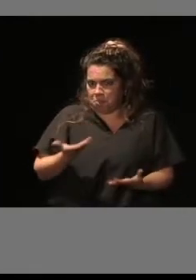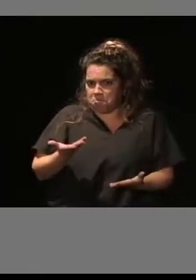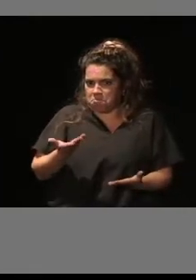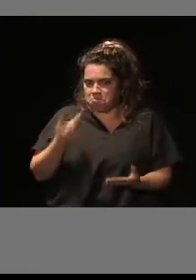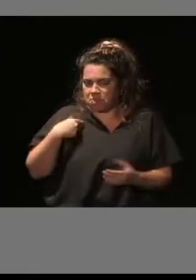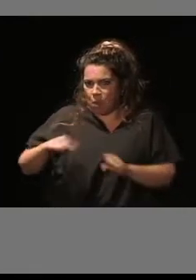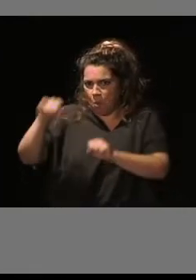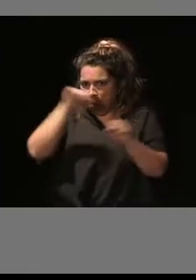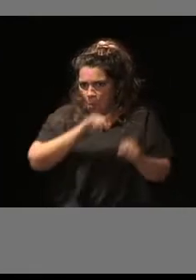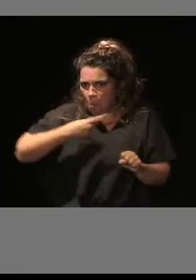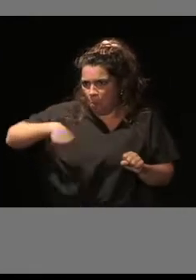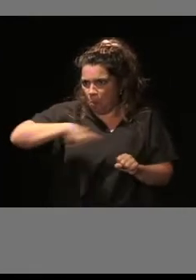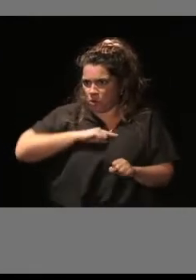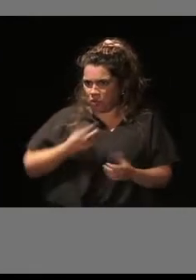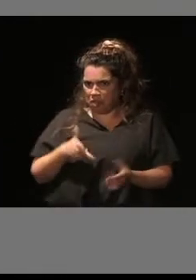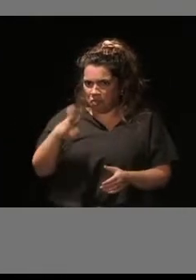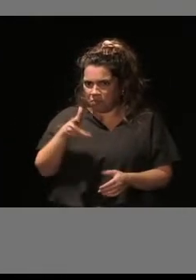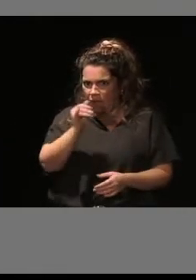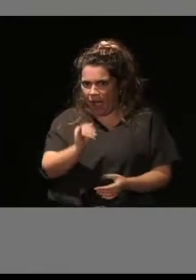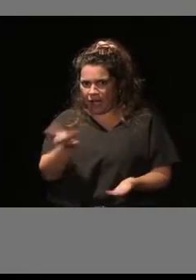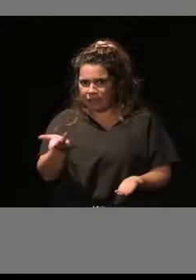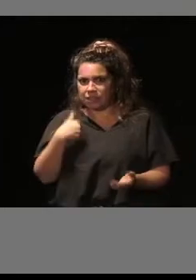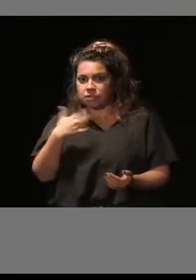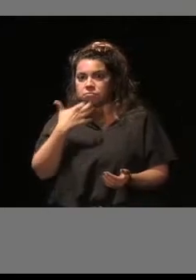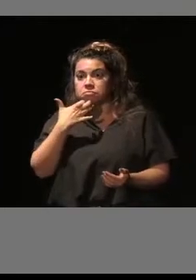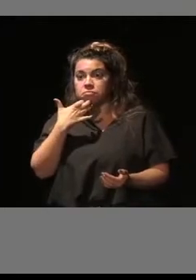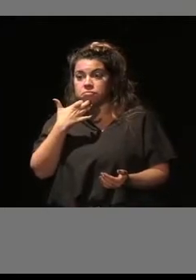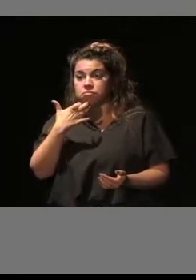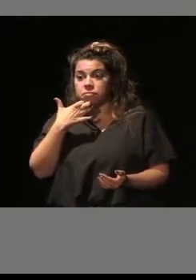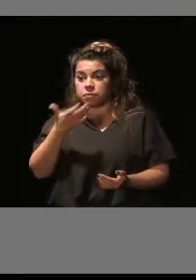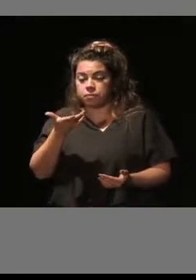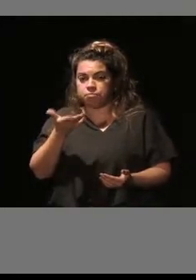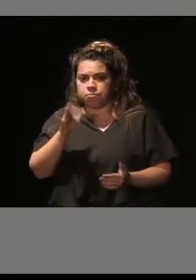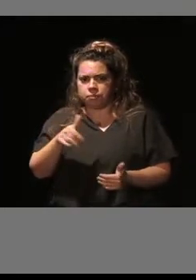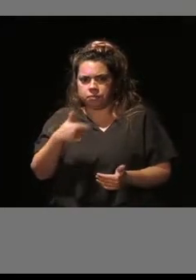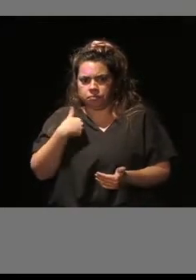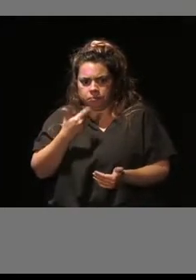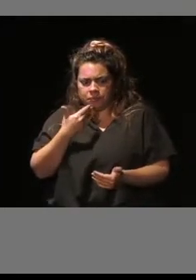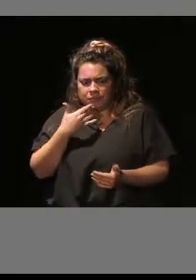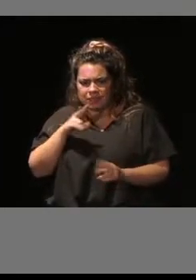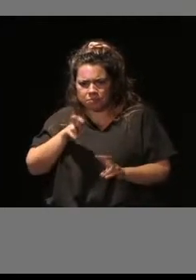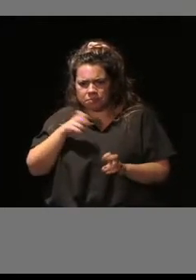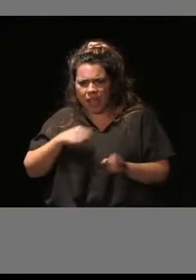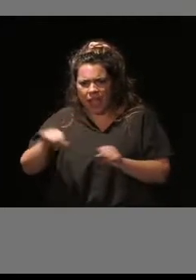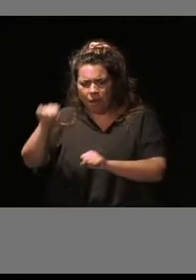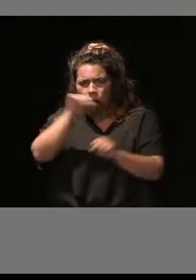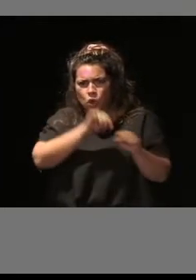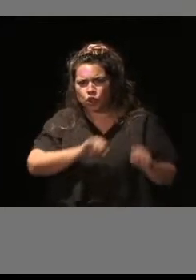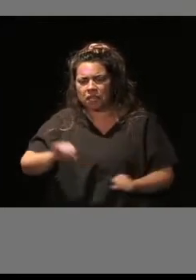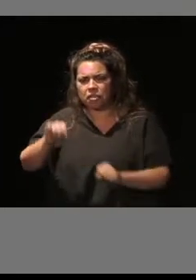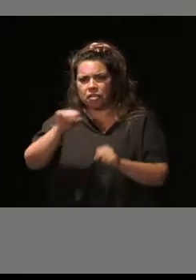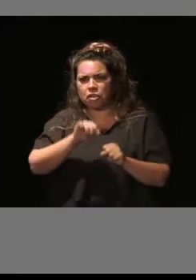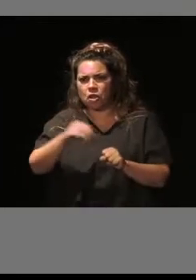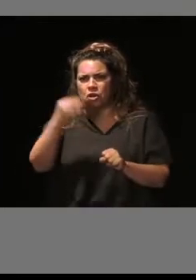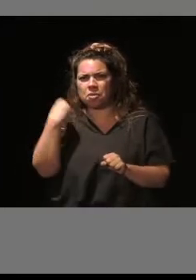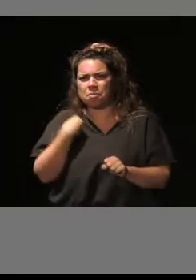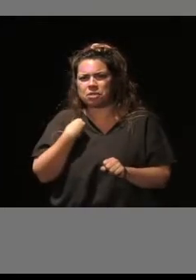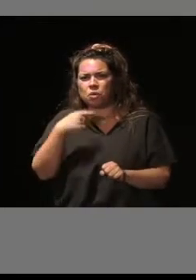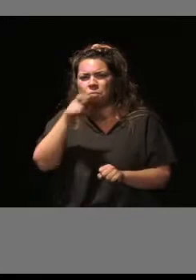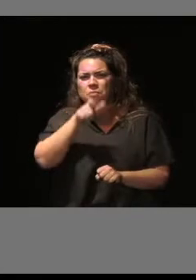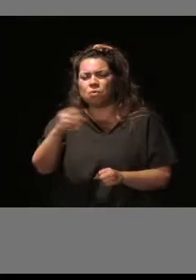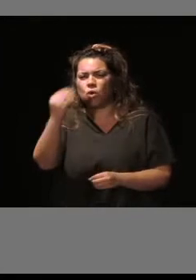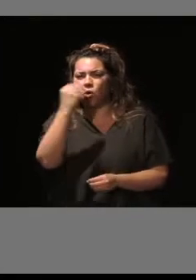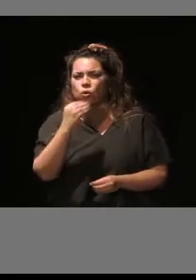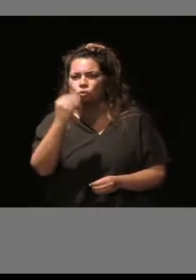protección. Si bien el legislador ha querido dar y dotar de una especial protección, son aquellas consumidores que,